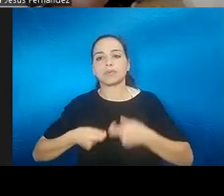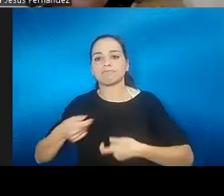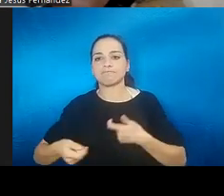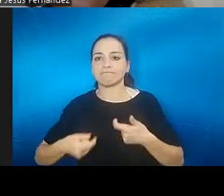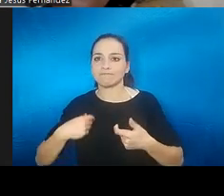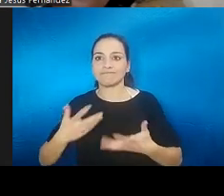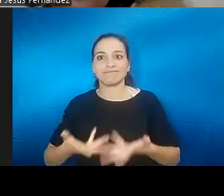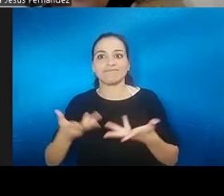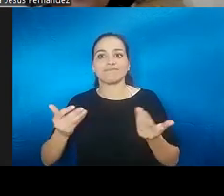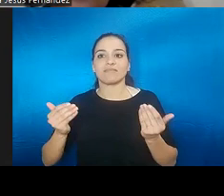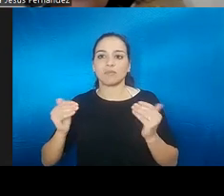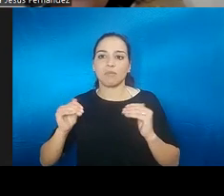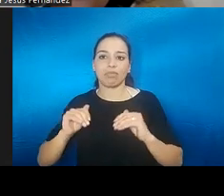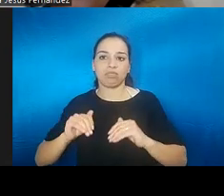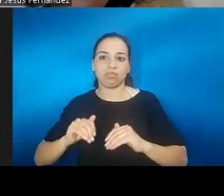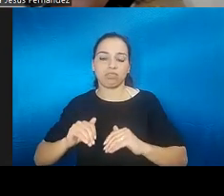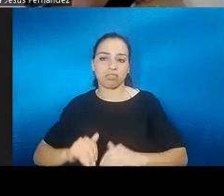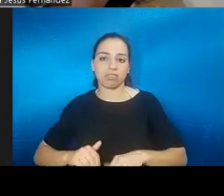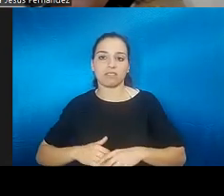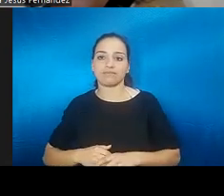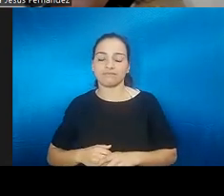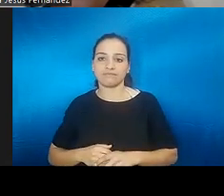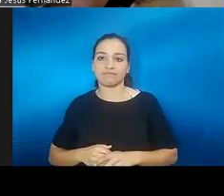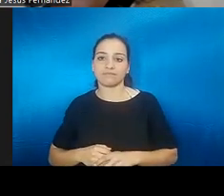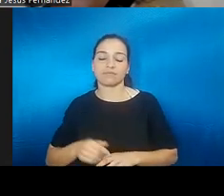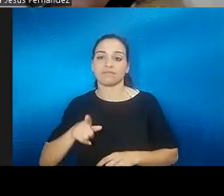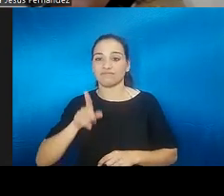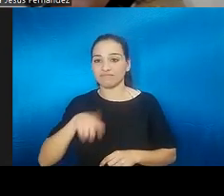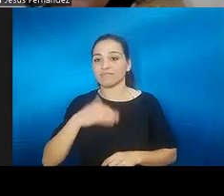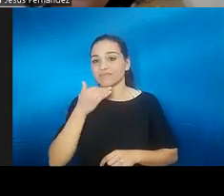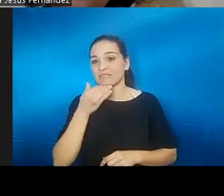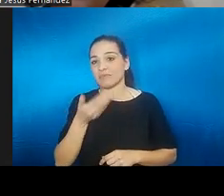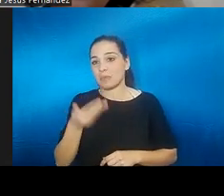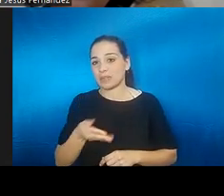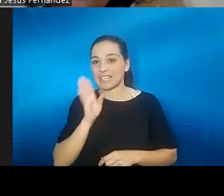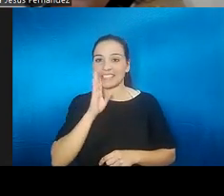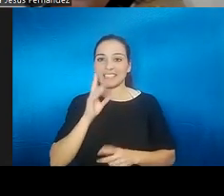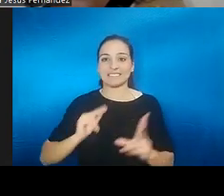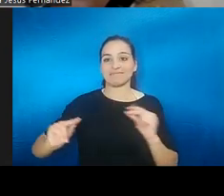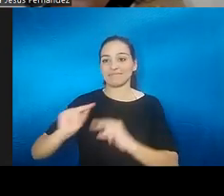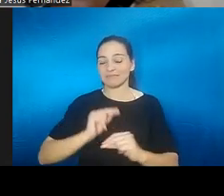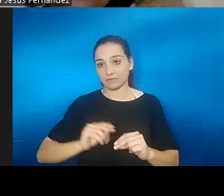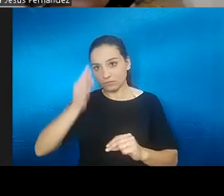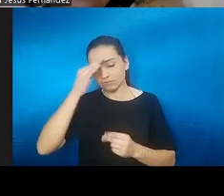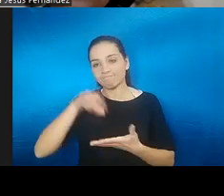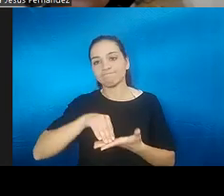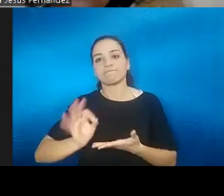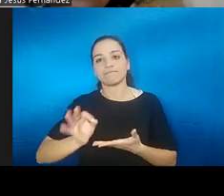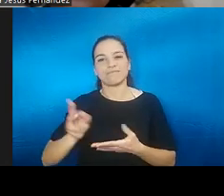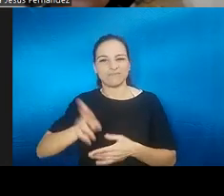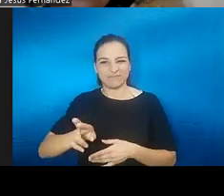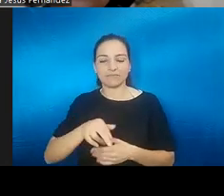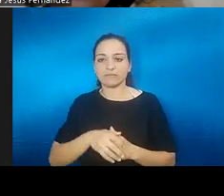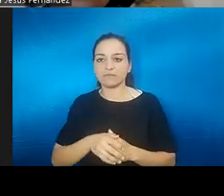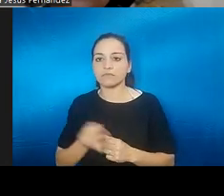estado de ánimo. Y también como una cosa importante que habéis comentado antes y que me parecía importante también señalarlo, esta